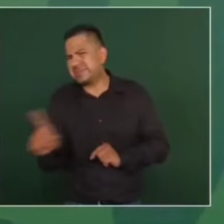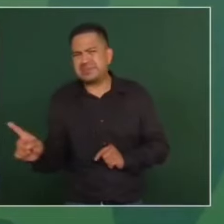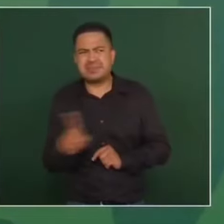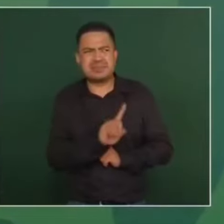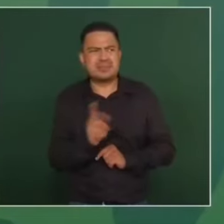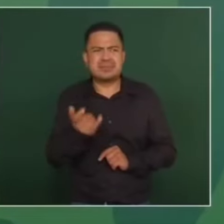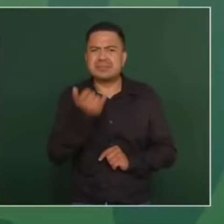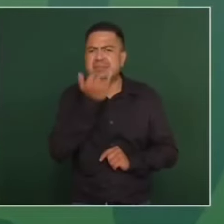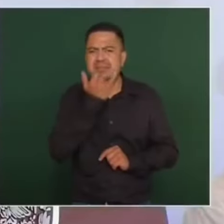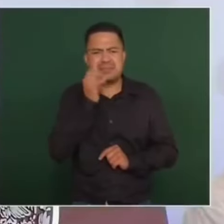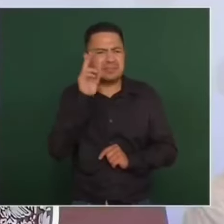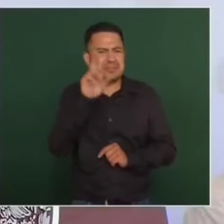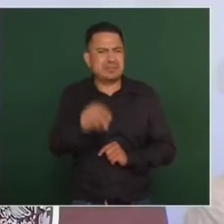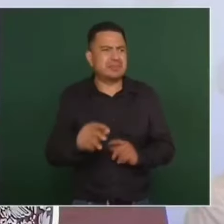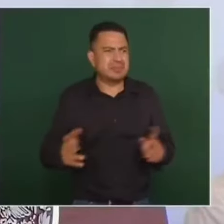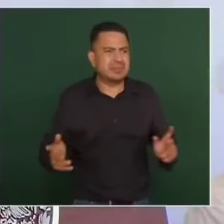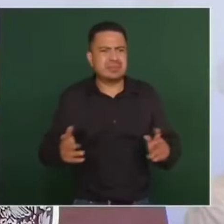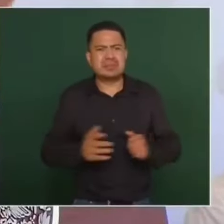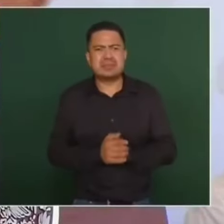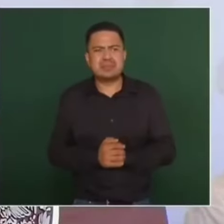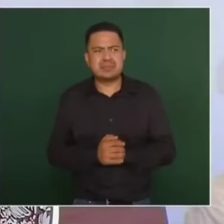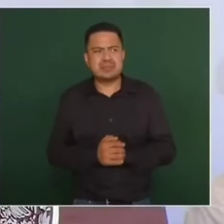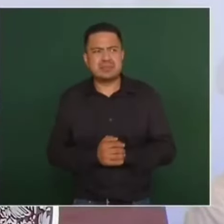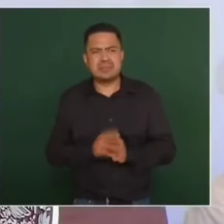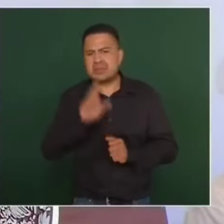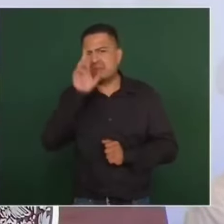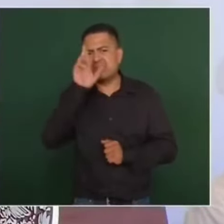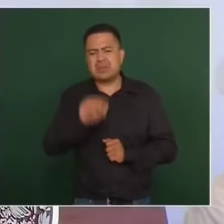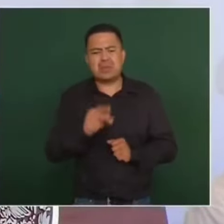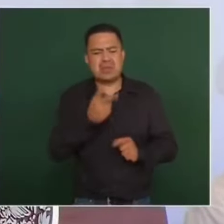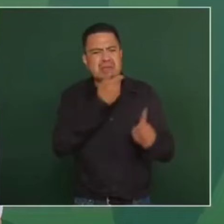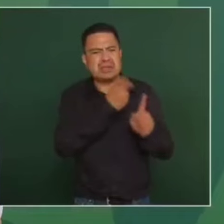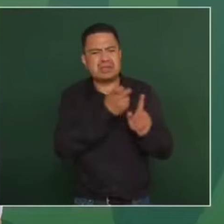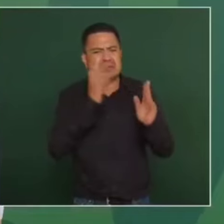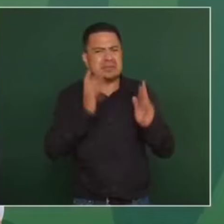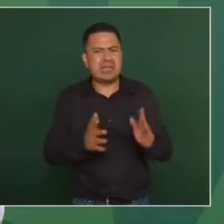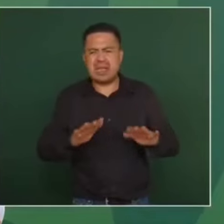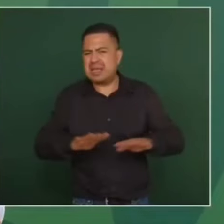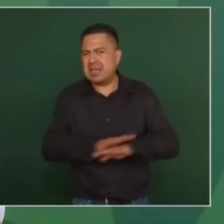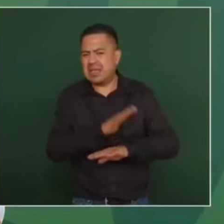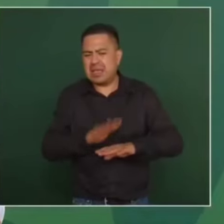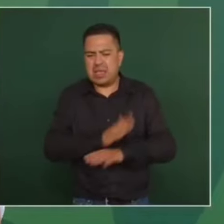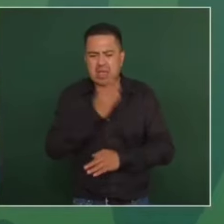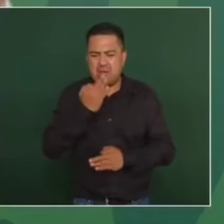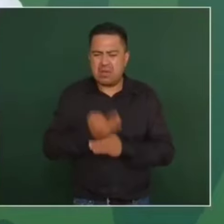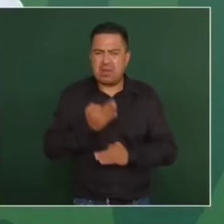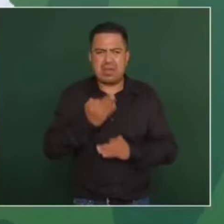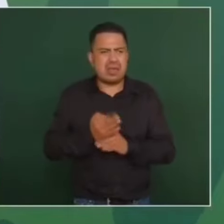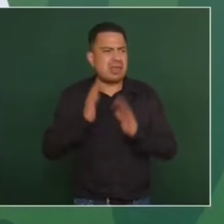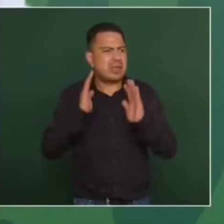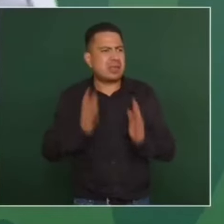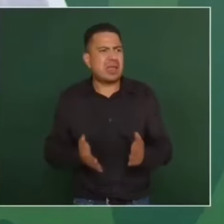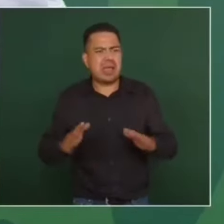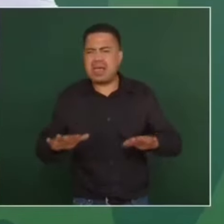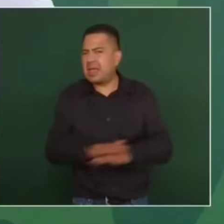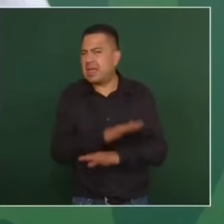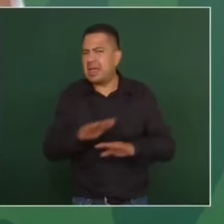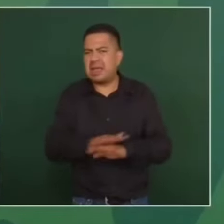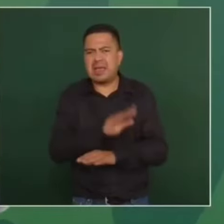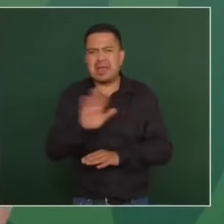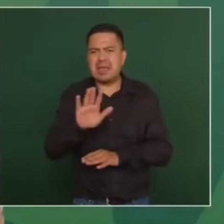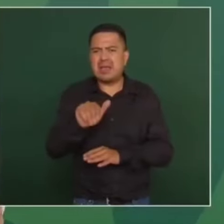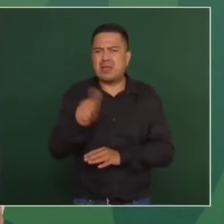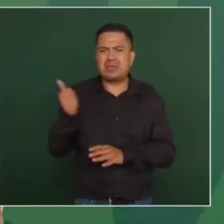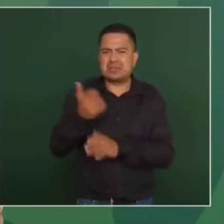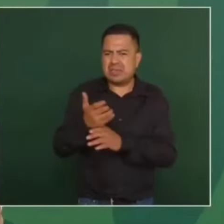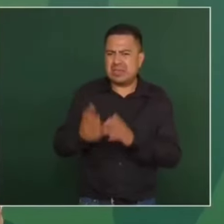no, no, no, si eso ya cambió, ya cambió, ya eso ya es otra